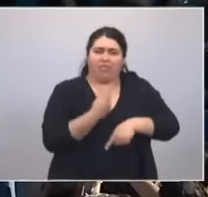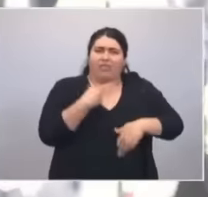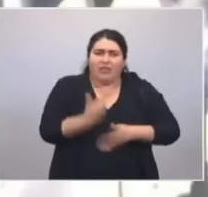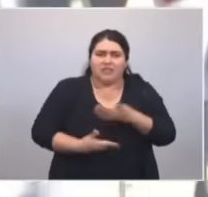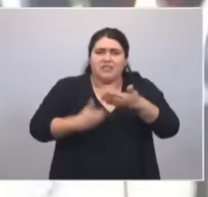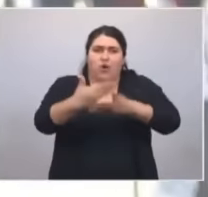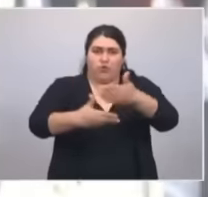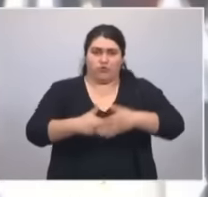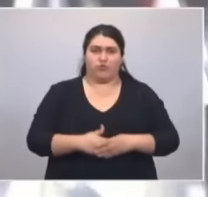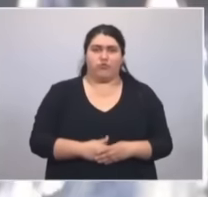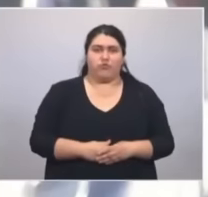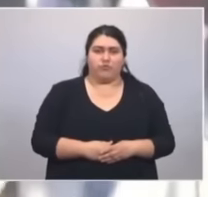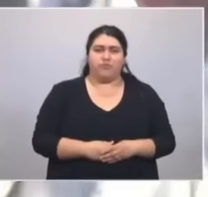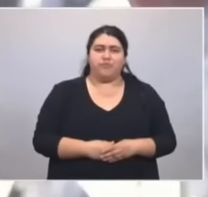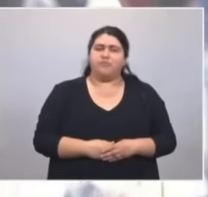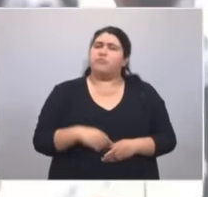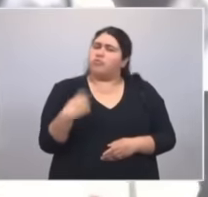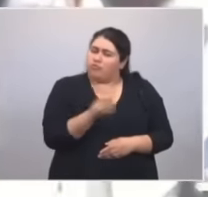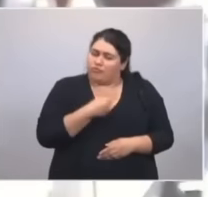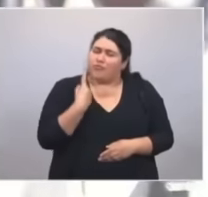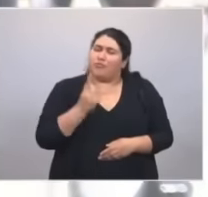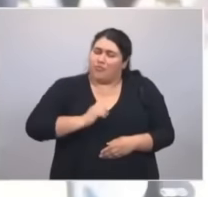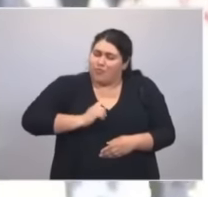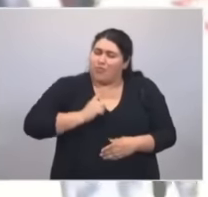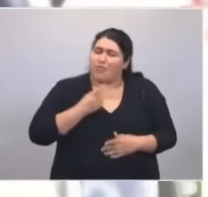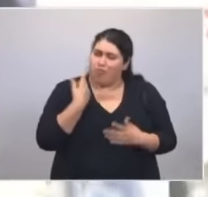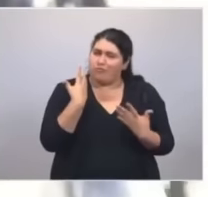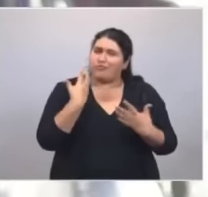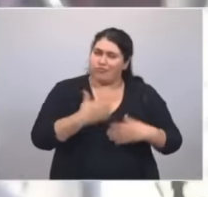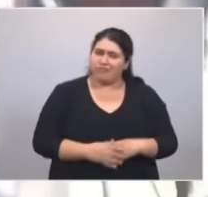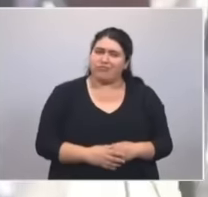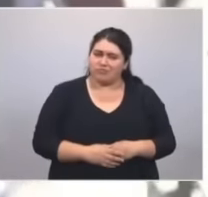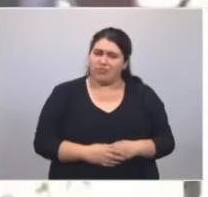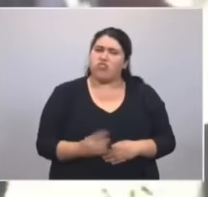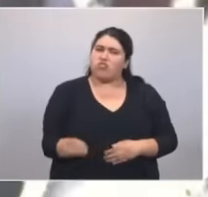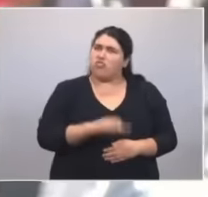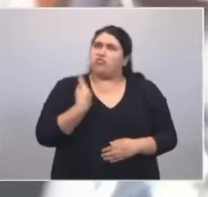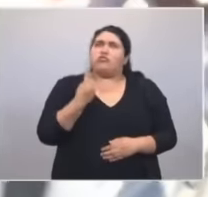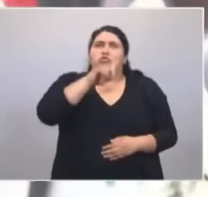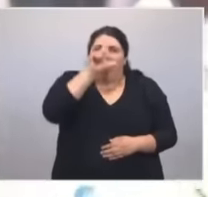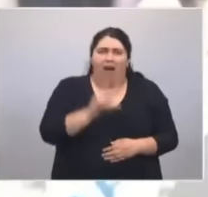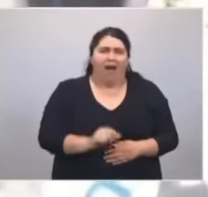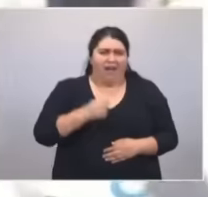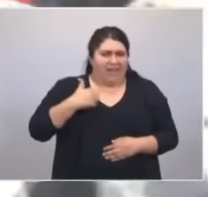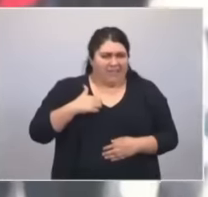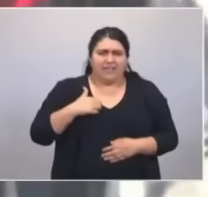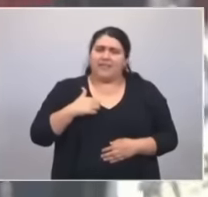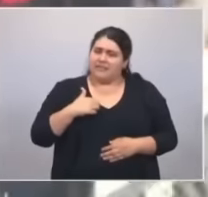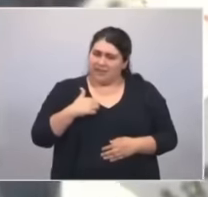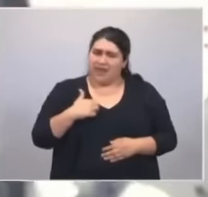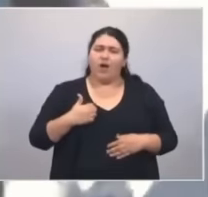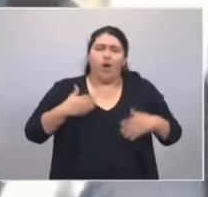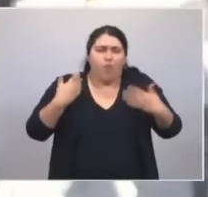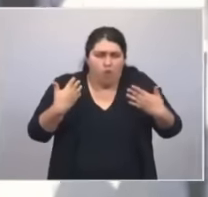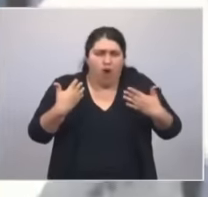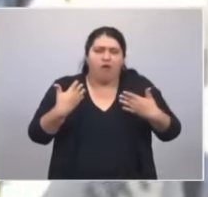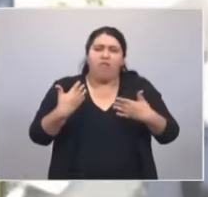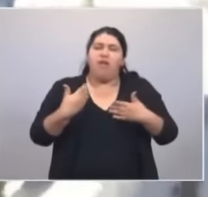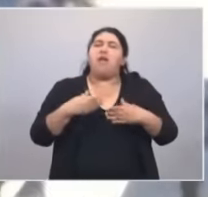Estamos orgullosos de ser el país que tiene la segunda